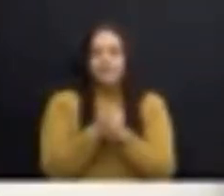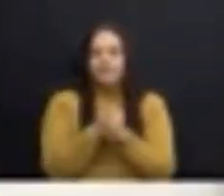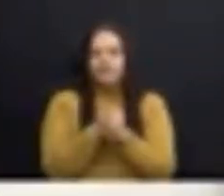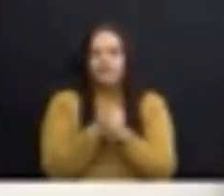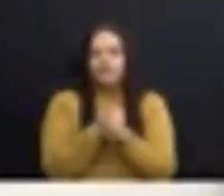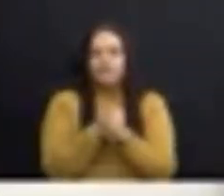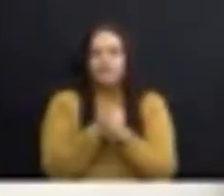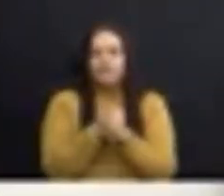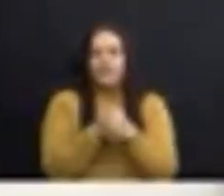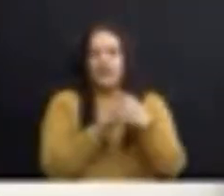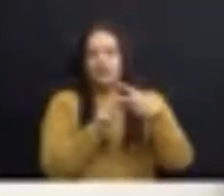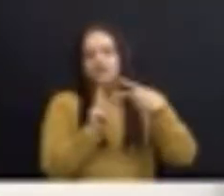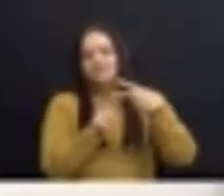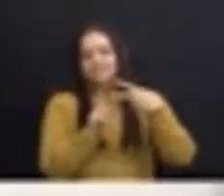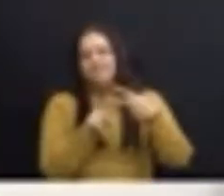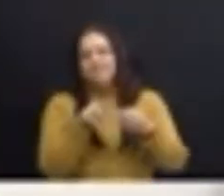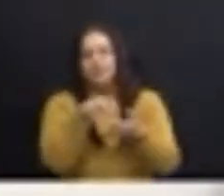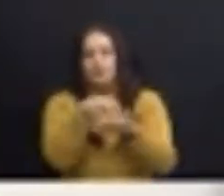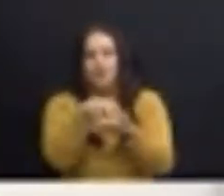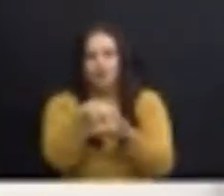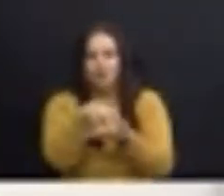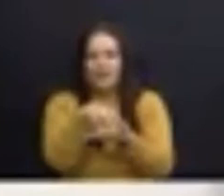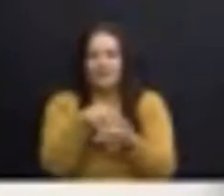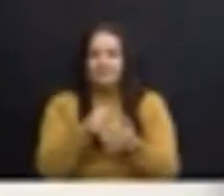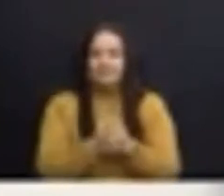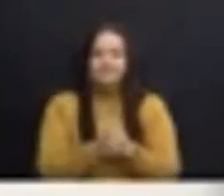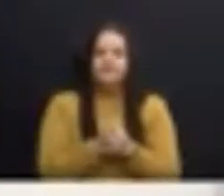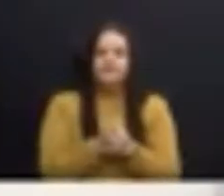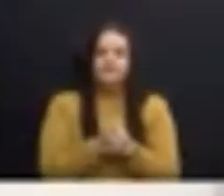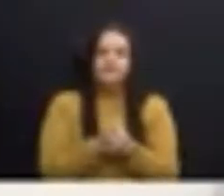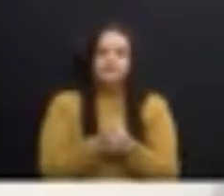Mi segunda duda es